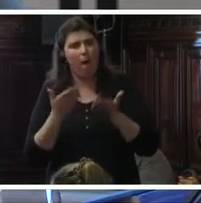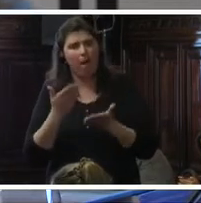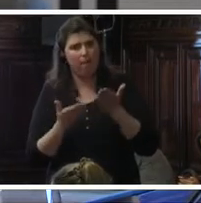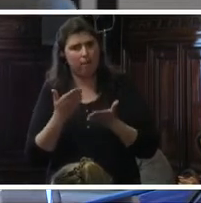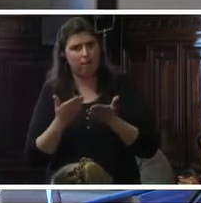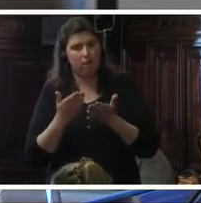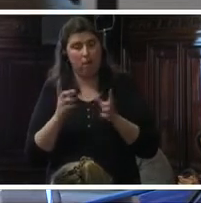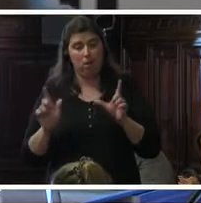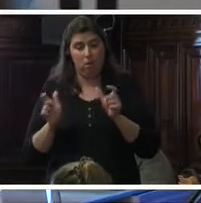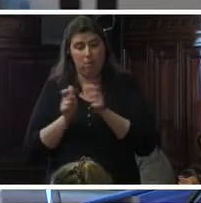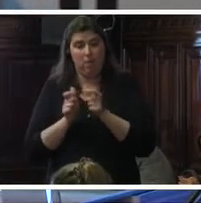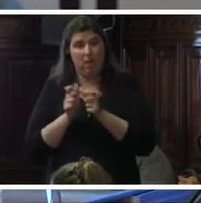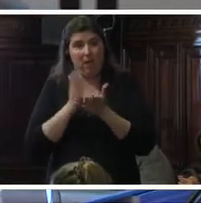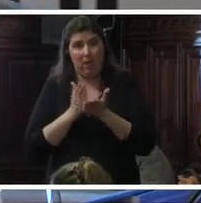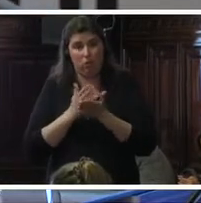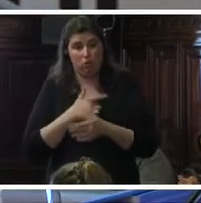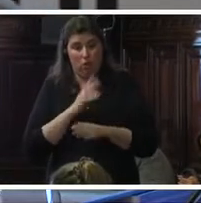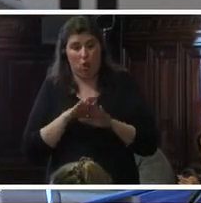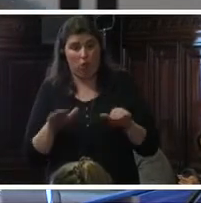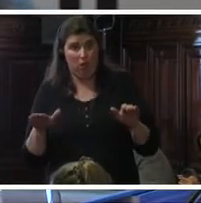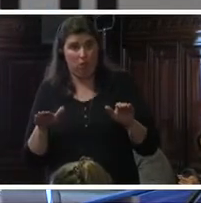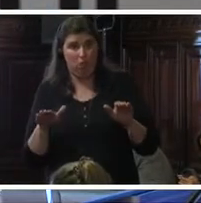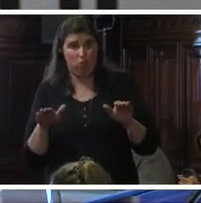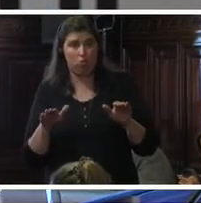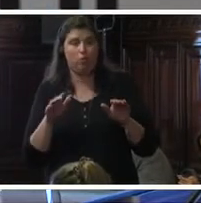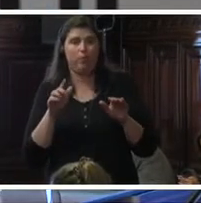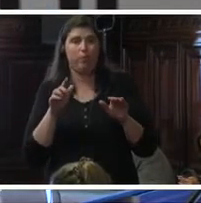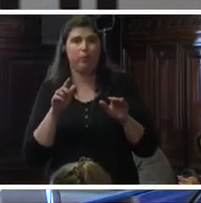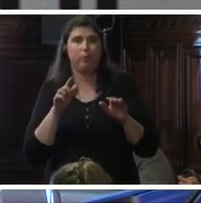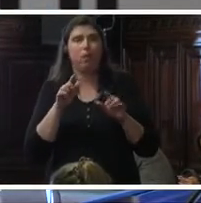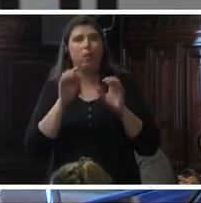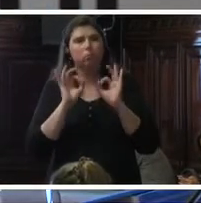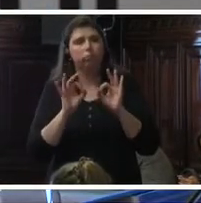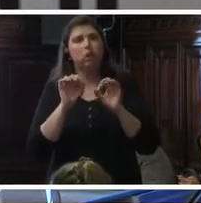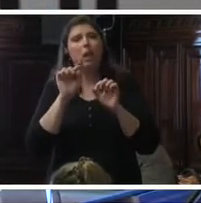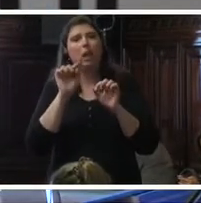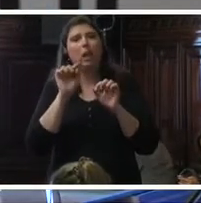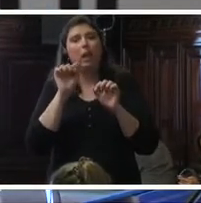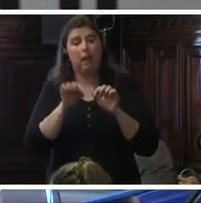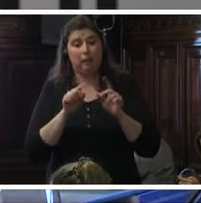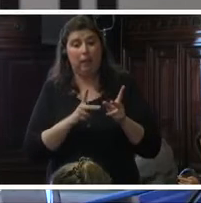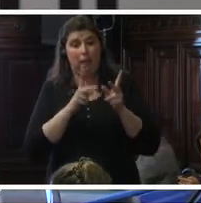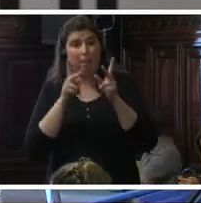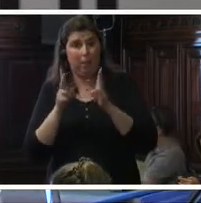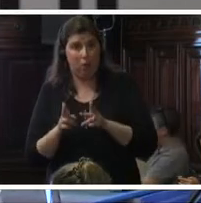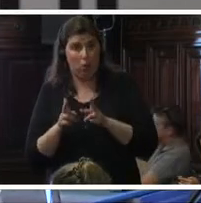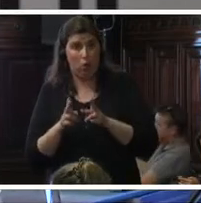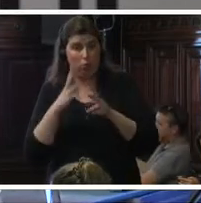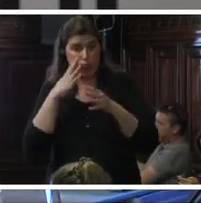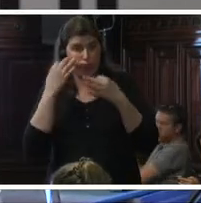Relatoría de los Derechos de Niñez tiene en este periodo precisamente